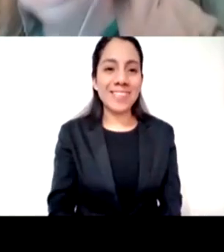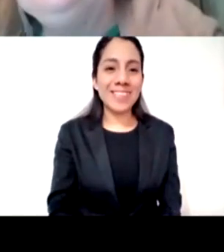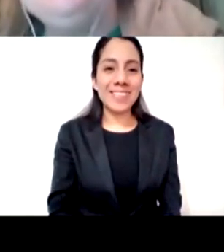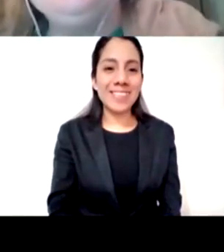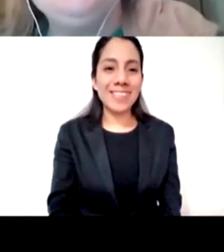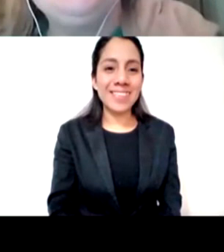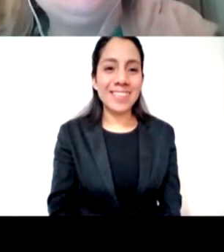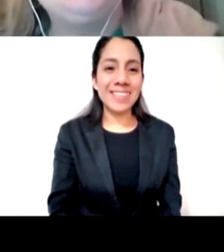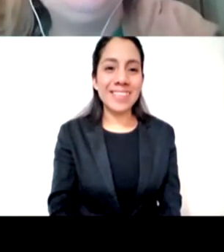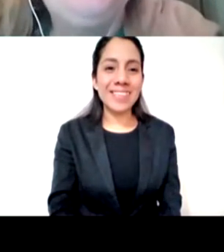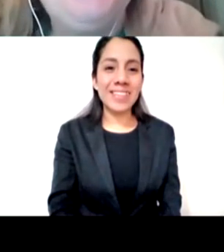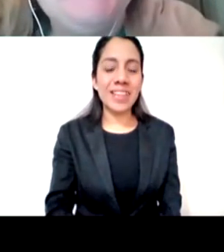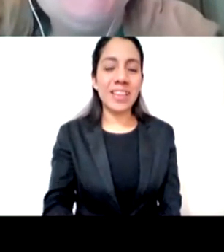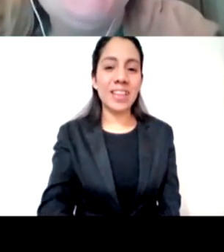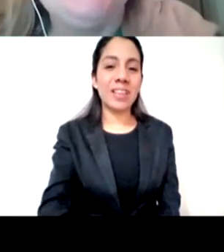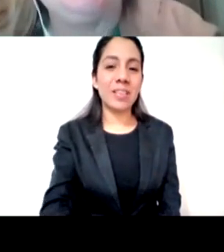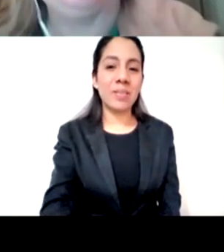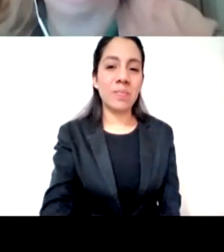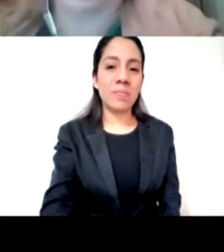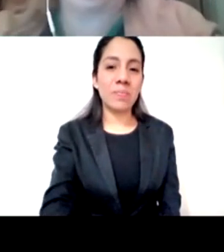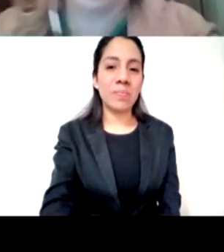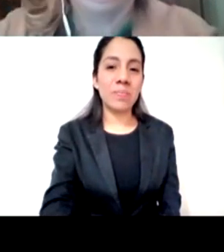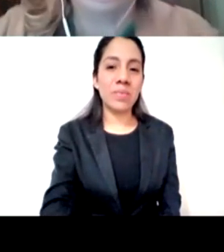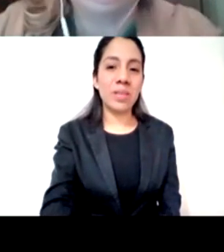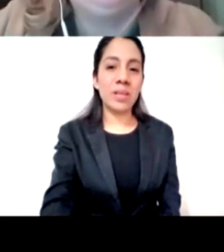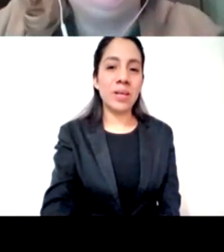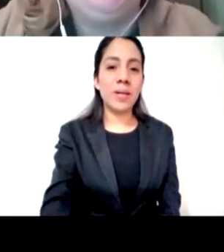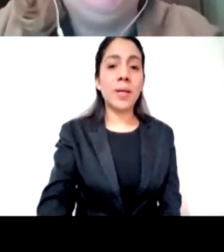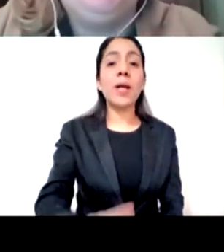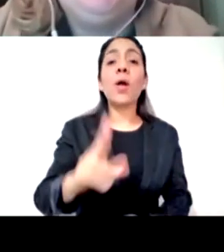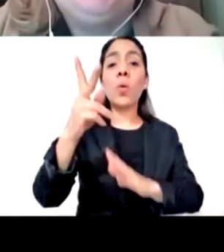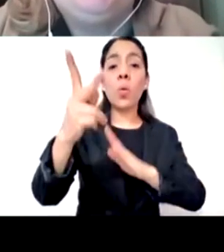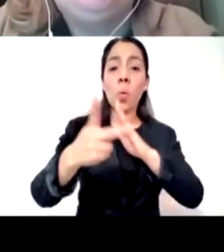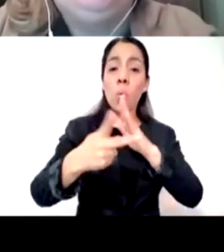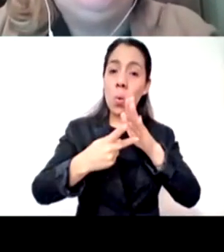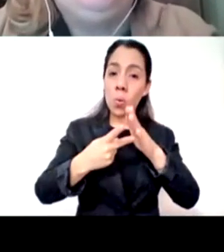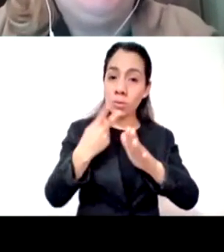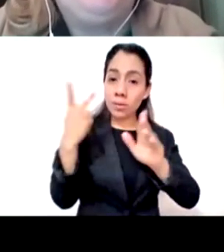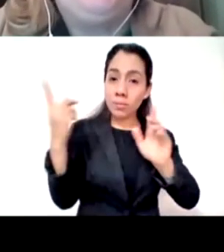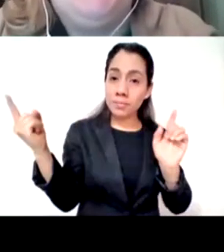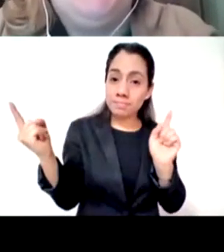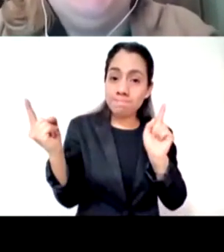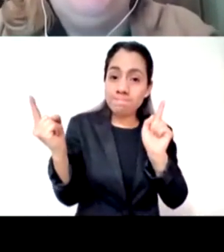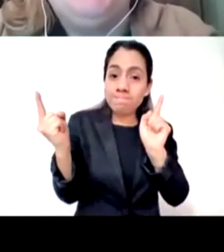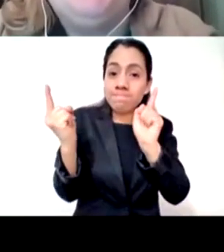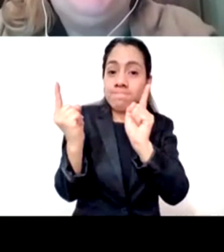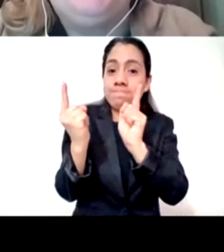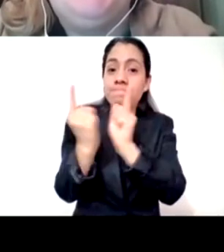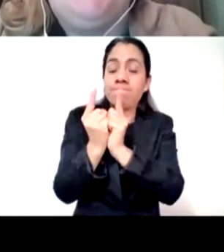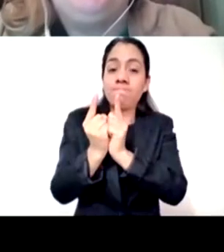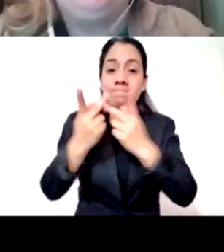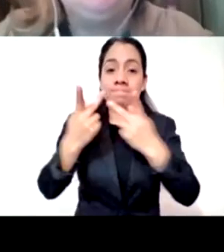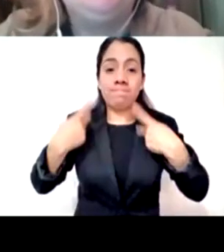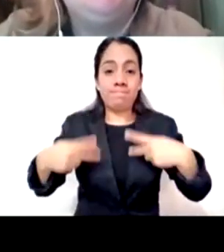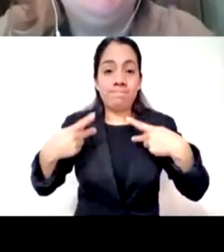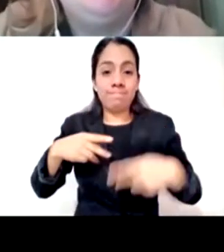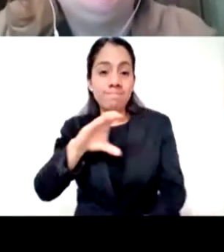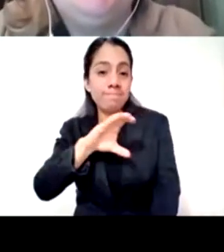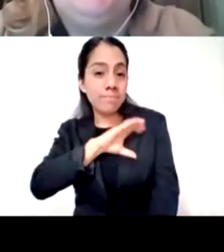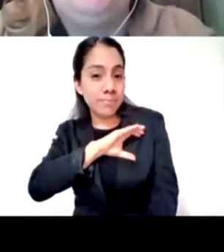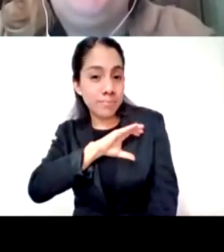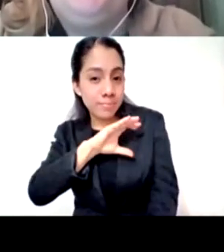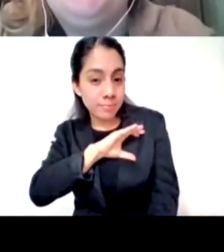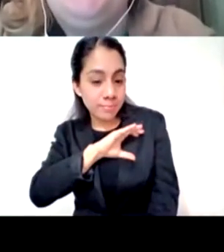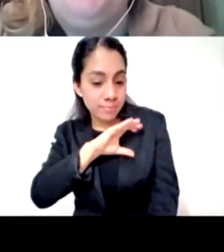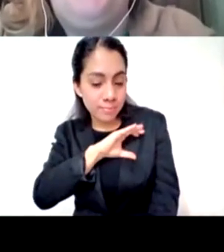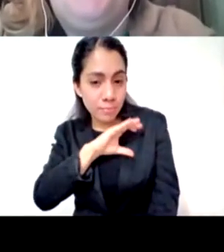muy bien reencuéntrate con tus seres queridos va con calma no te auto exijas